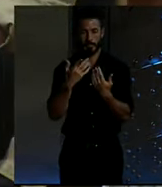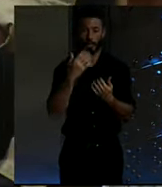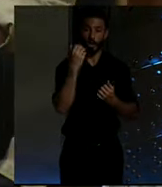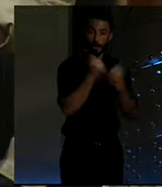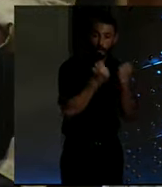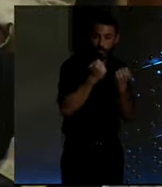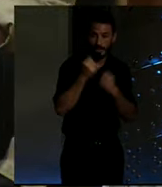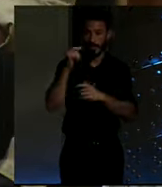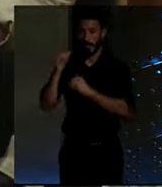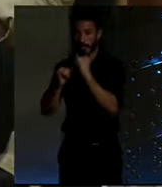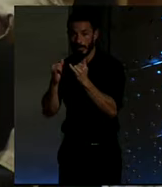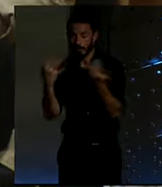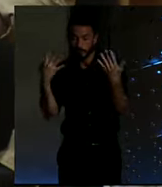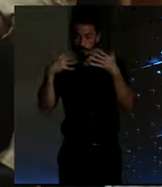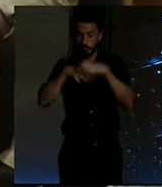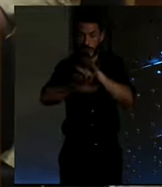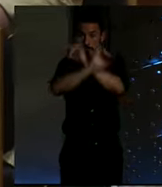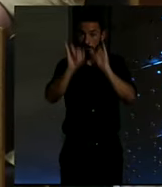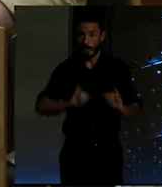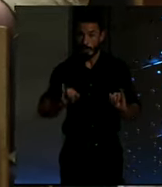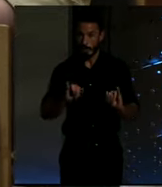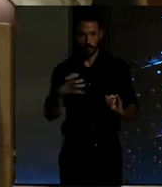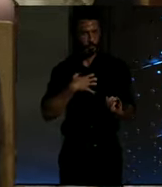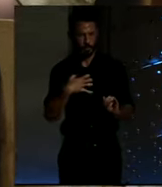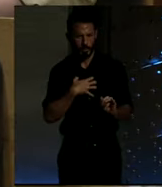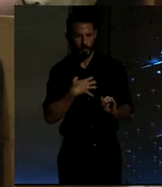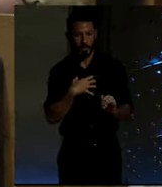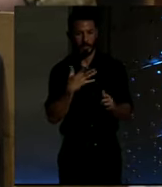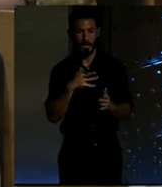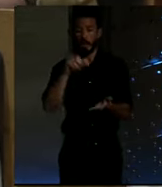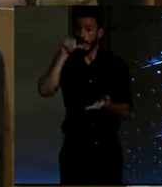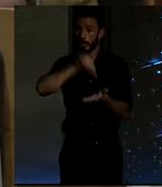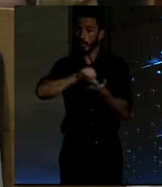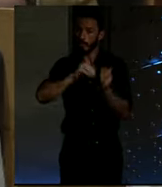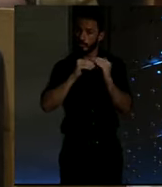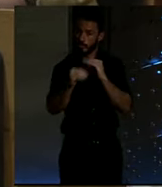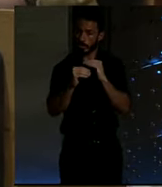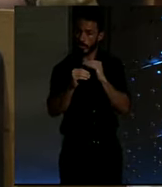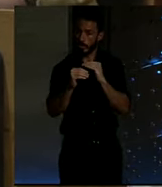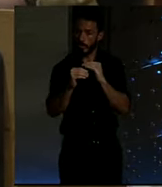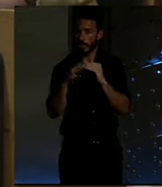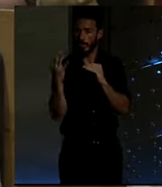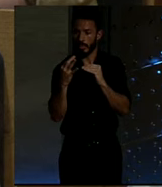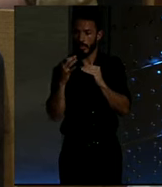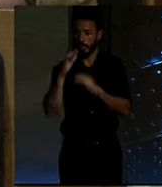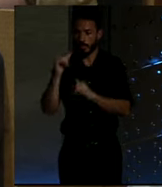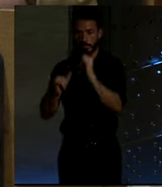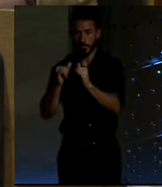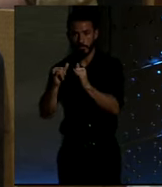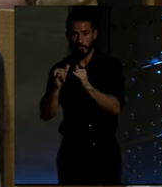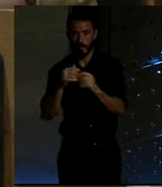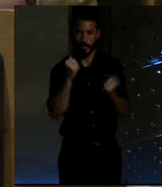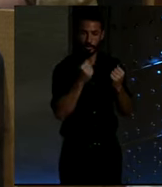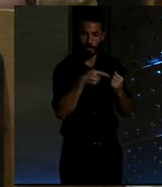jamás bicis y coches? Es decir, ¿la única opción para conseguir una sociedad sostenible es que las bicis destierren por completo a los